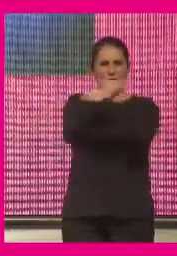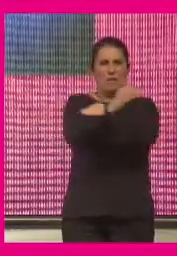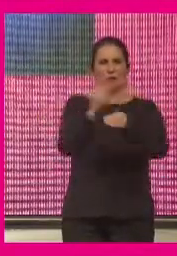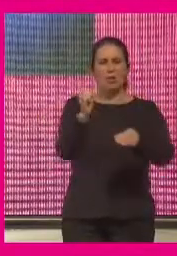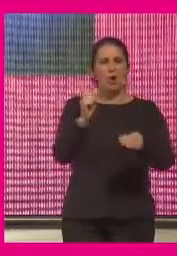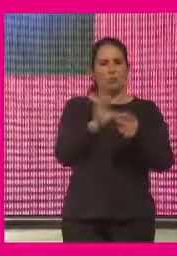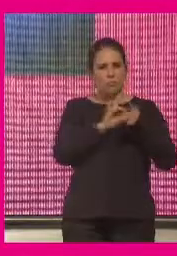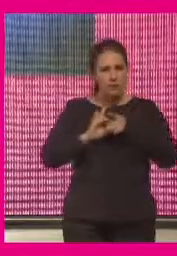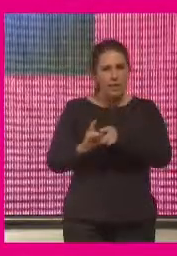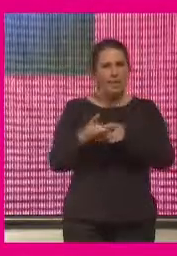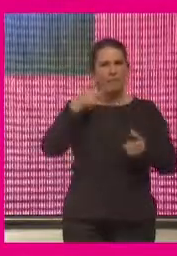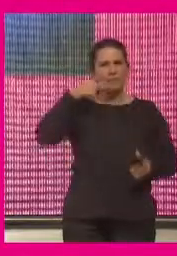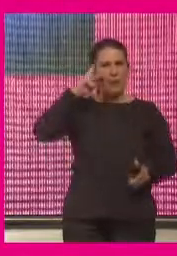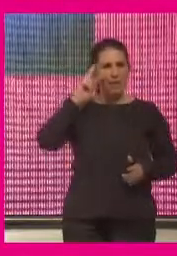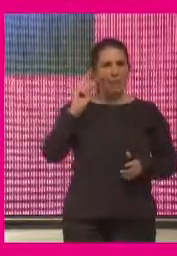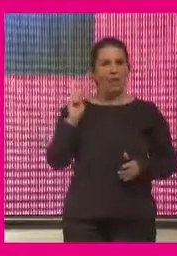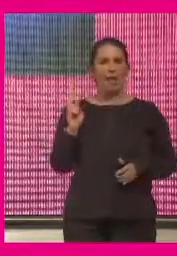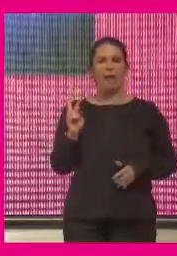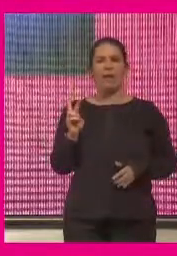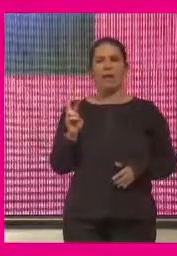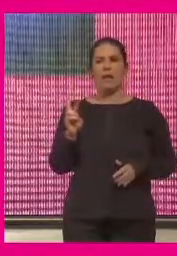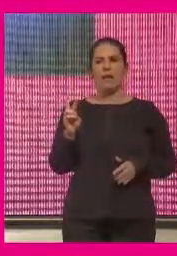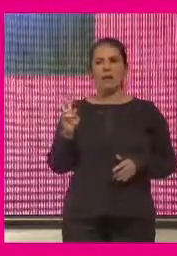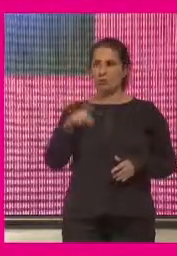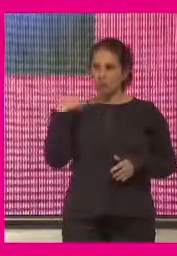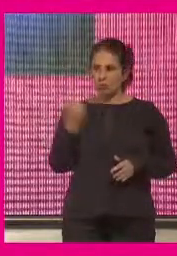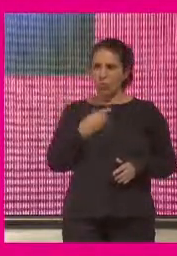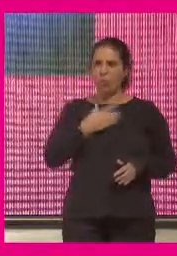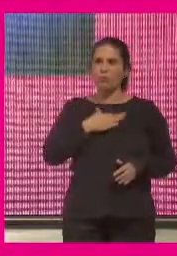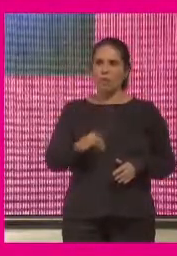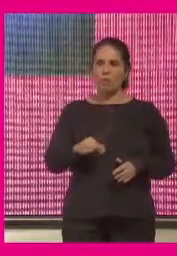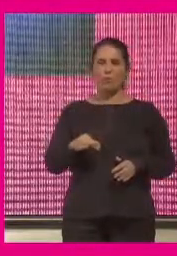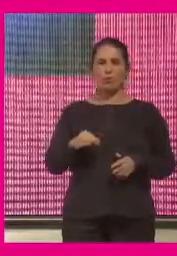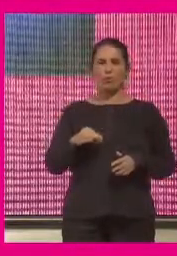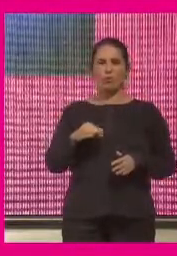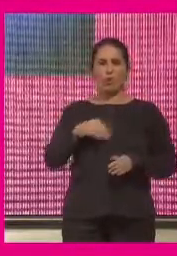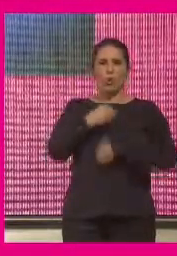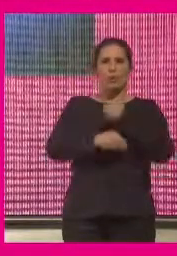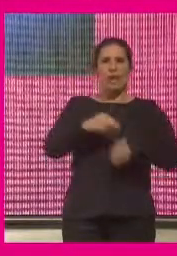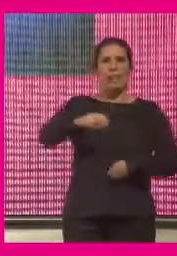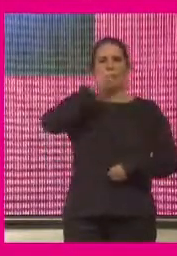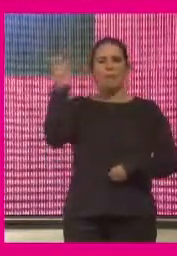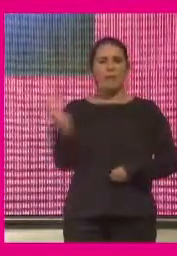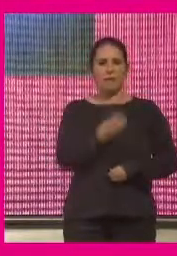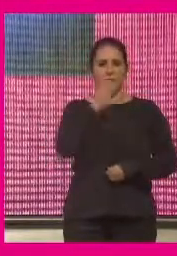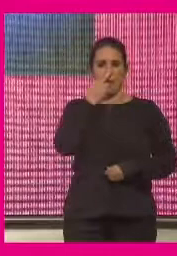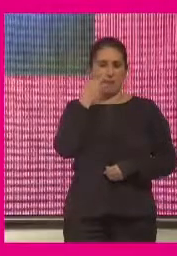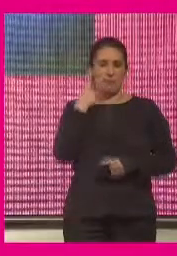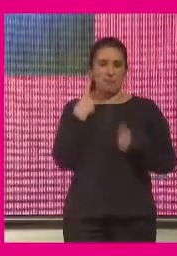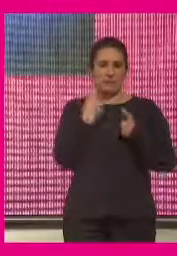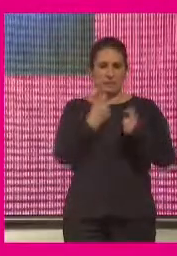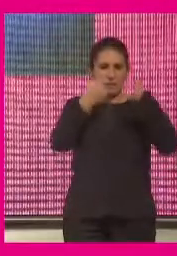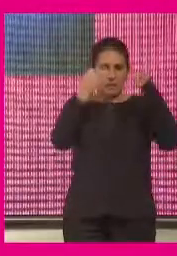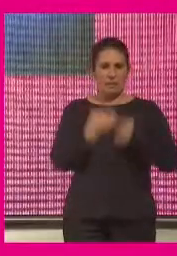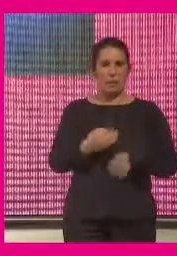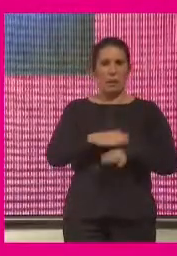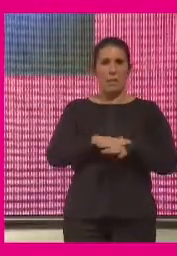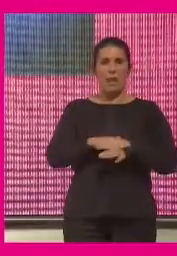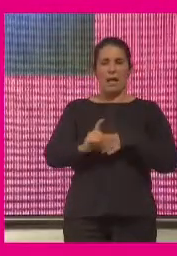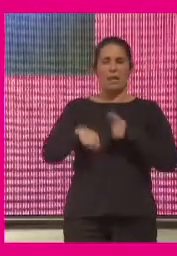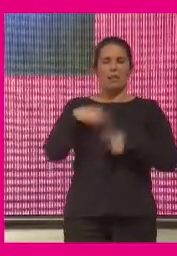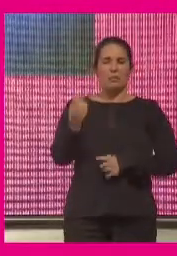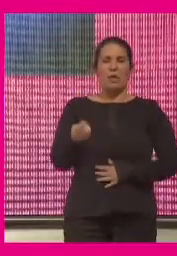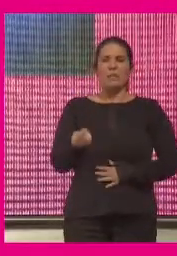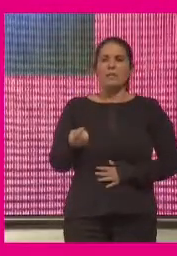que nos permita a todos manejarnos en esa diversidad que va a ser tan imprescindible entre otras cosas para